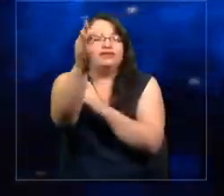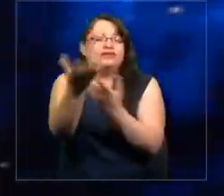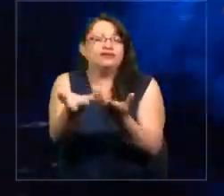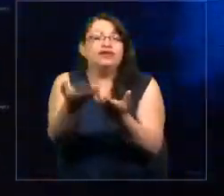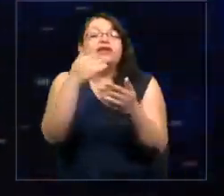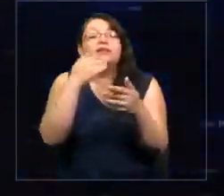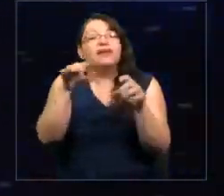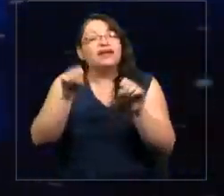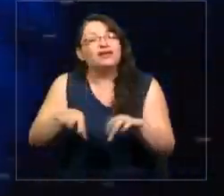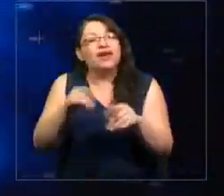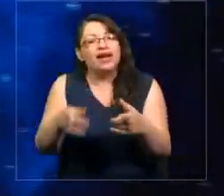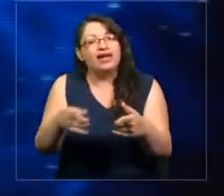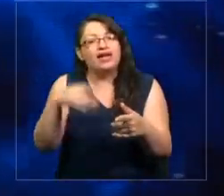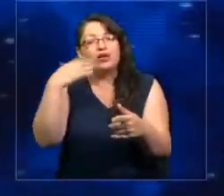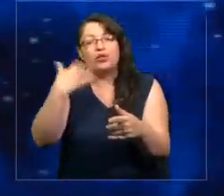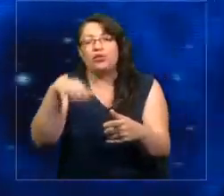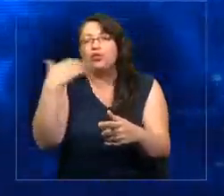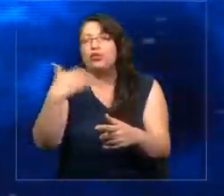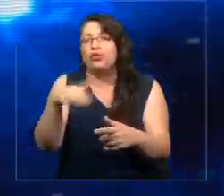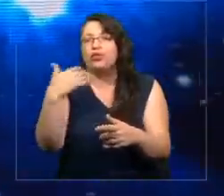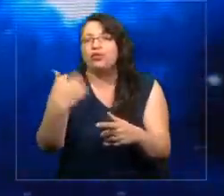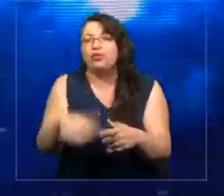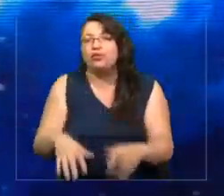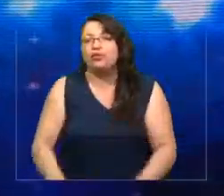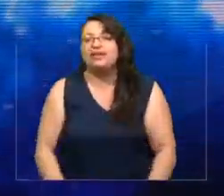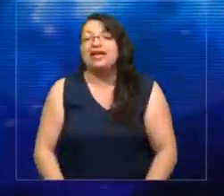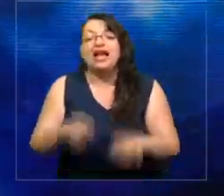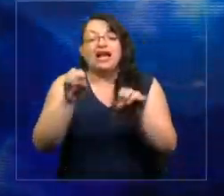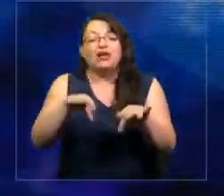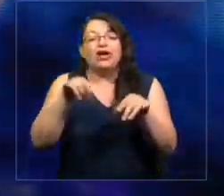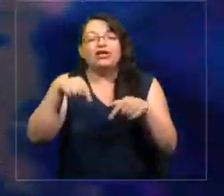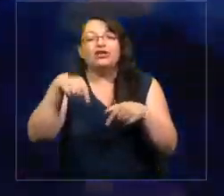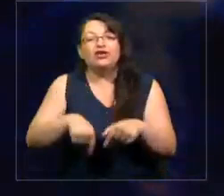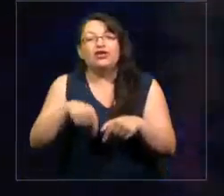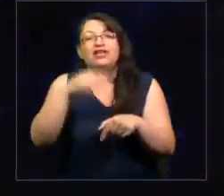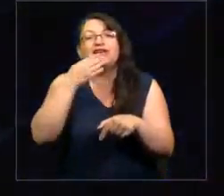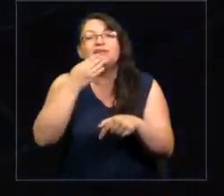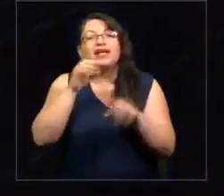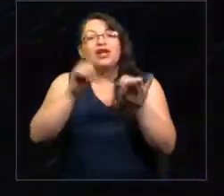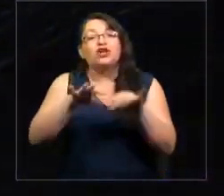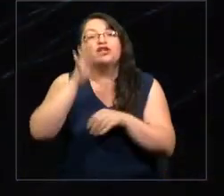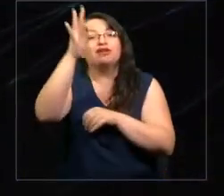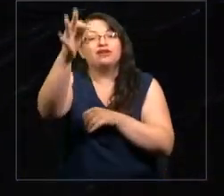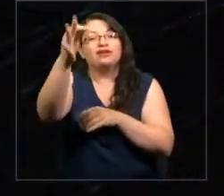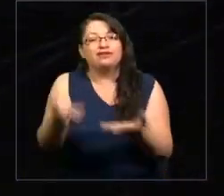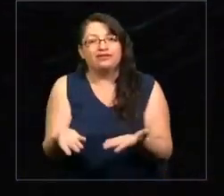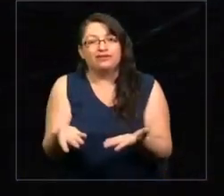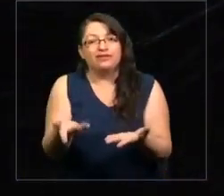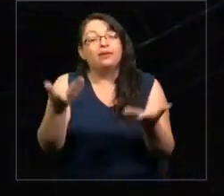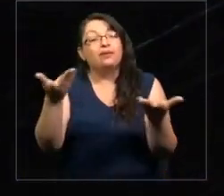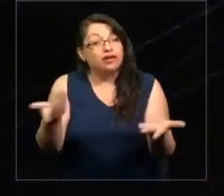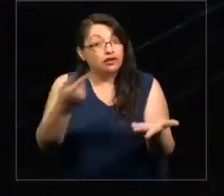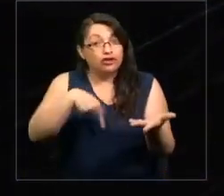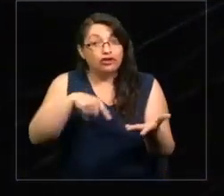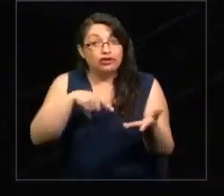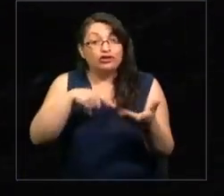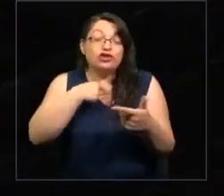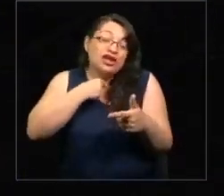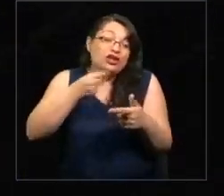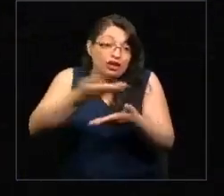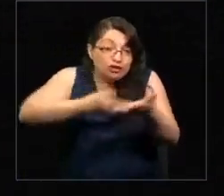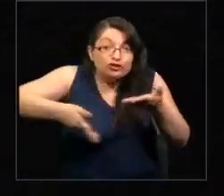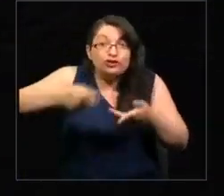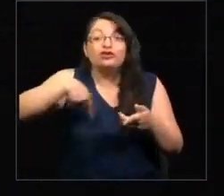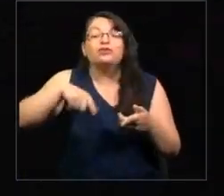educación tiene que jugar un papel fundamental. La educación de hoy día y la educación de mañana. Por eso quiero explorar con ustedes esta pregunta.